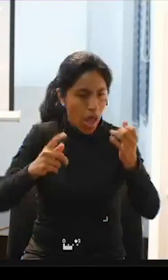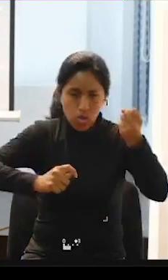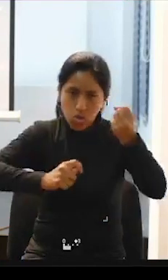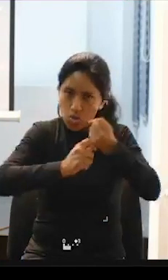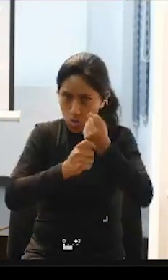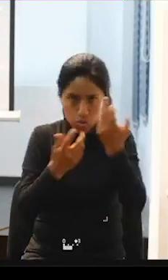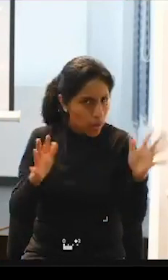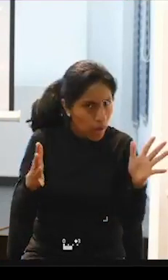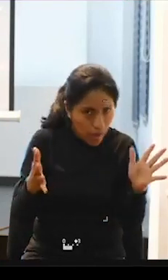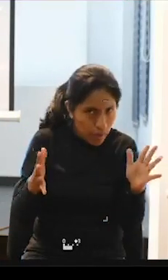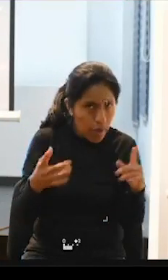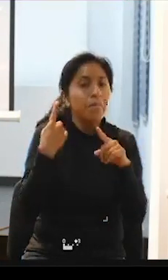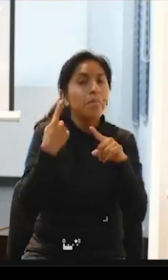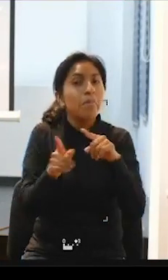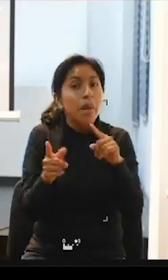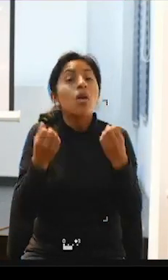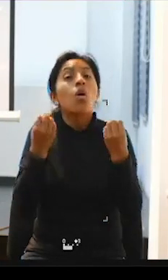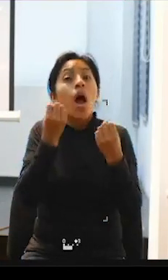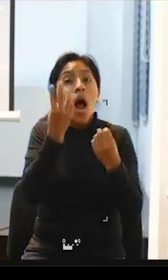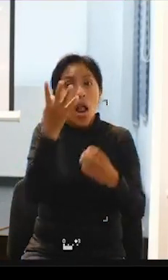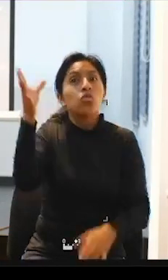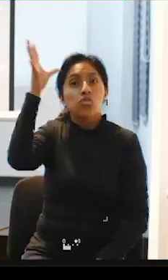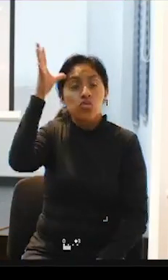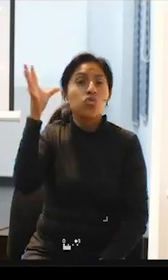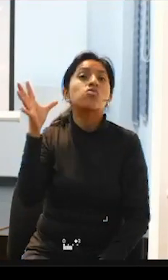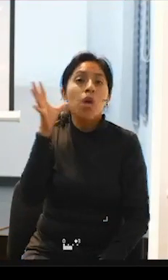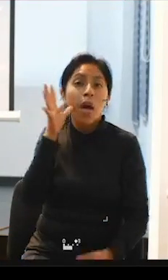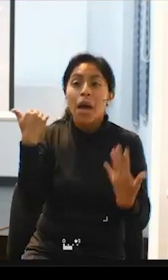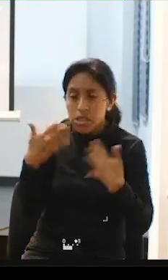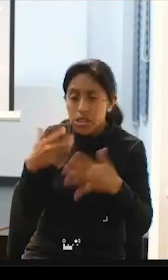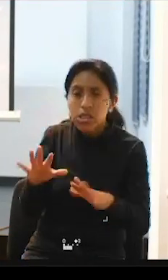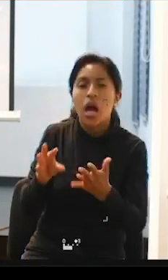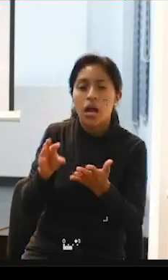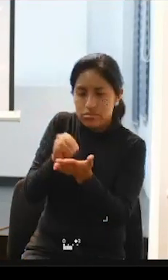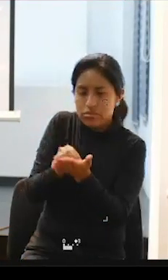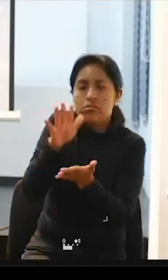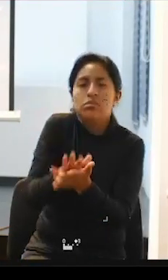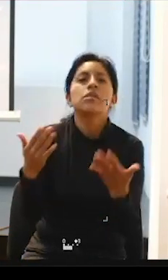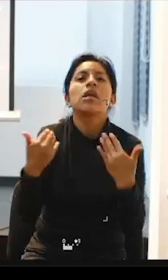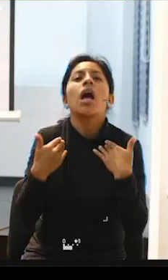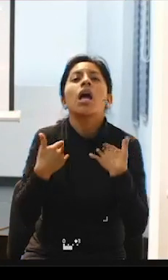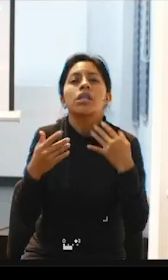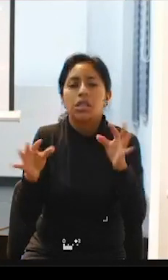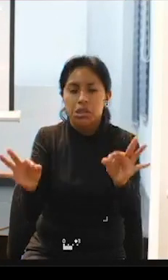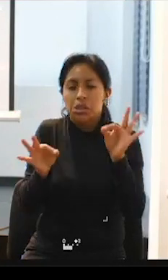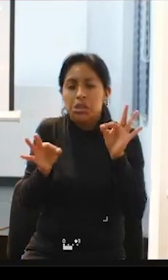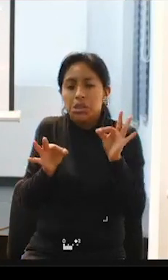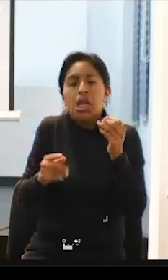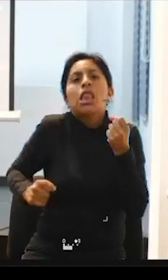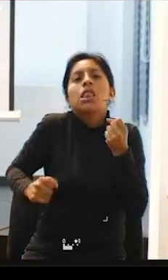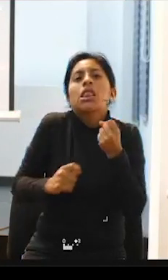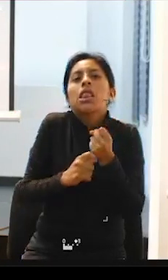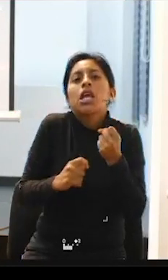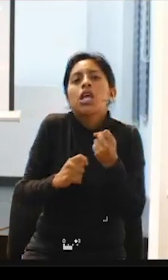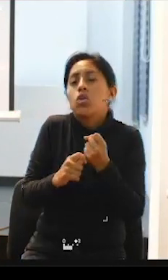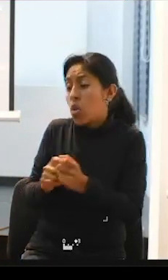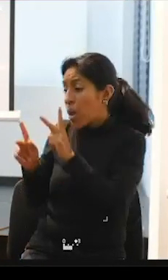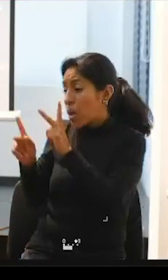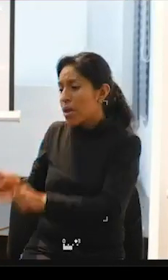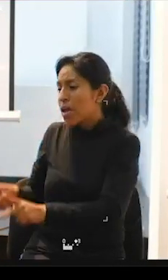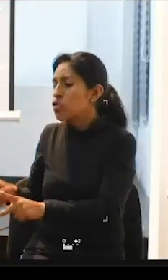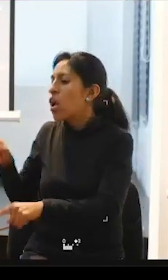familia han empezado con el trámite y ahora están concluyendo ¿no? y estos compañeros declarados interdictos